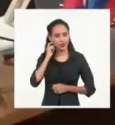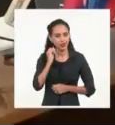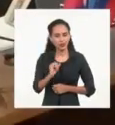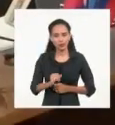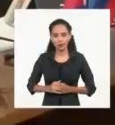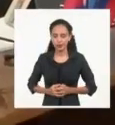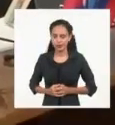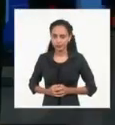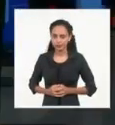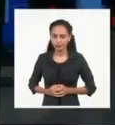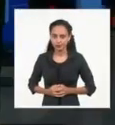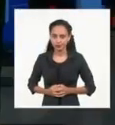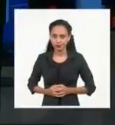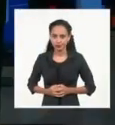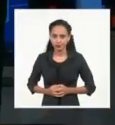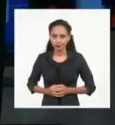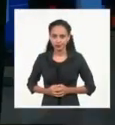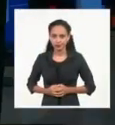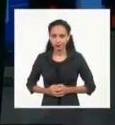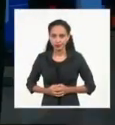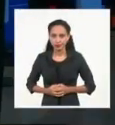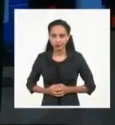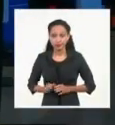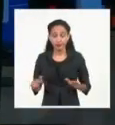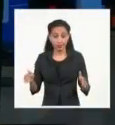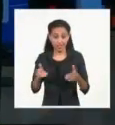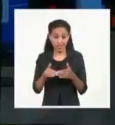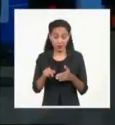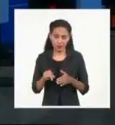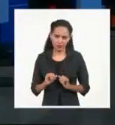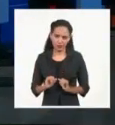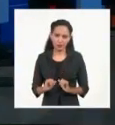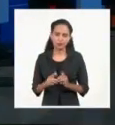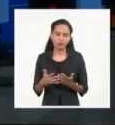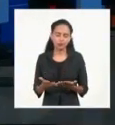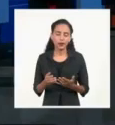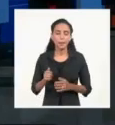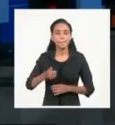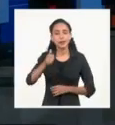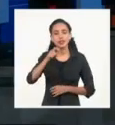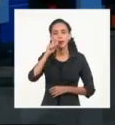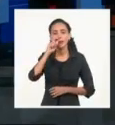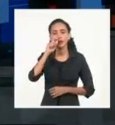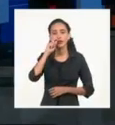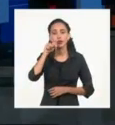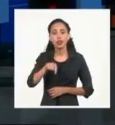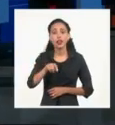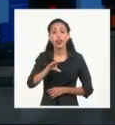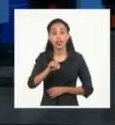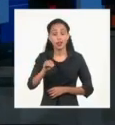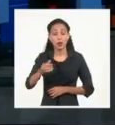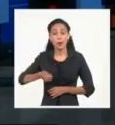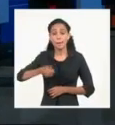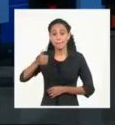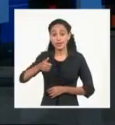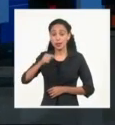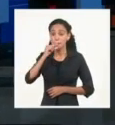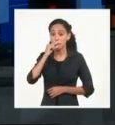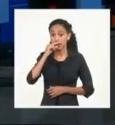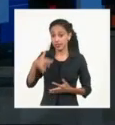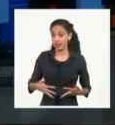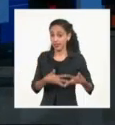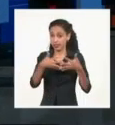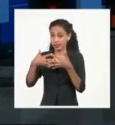Televisión Cubana. Y cierro el segmento informándole que el presidente de Venezuela, Nicolás Maduro, instó al mandatario estadounidense Joe Biden